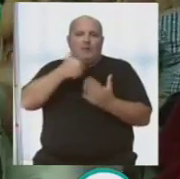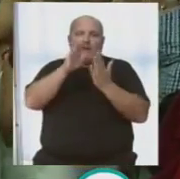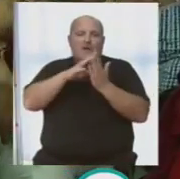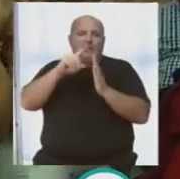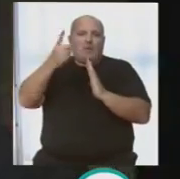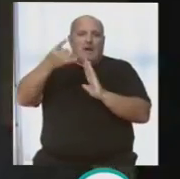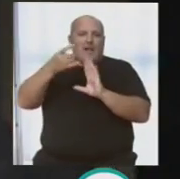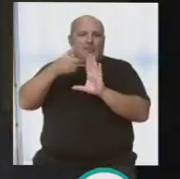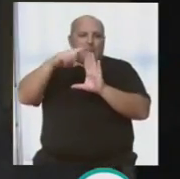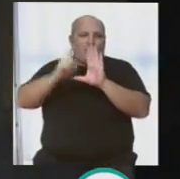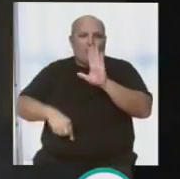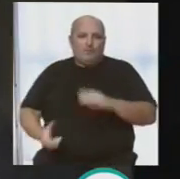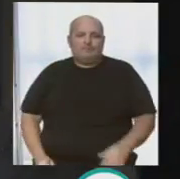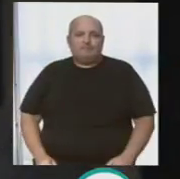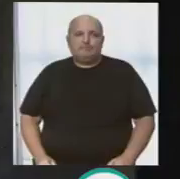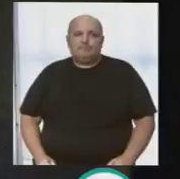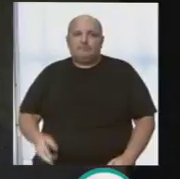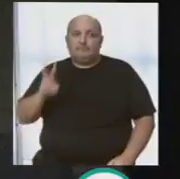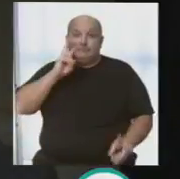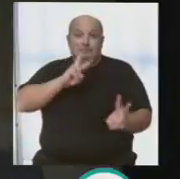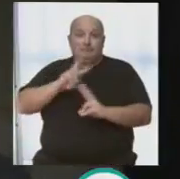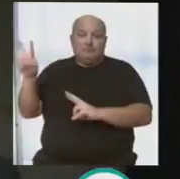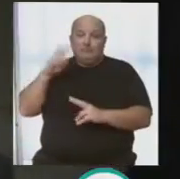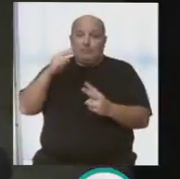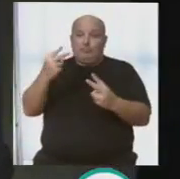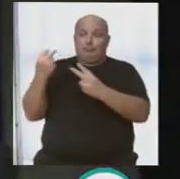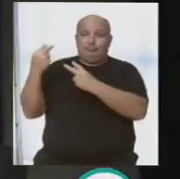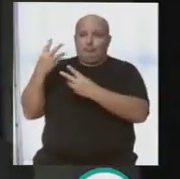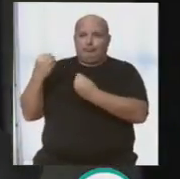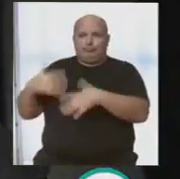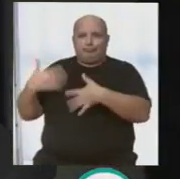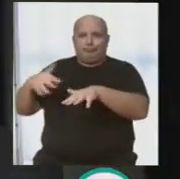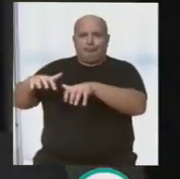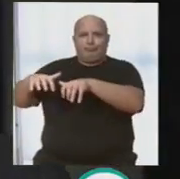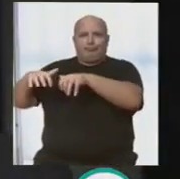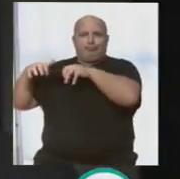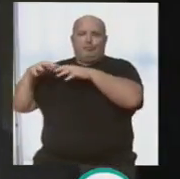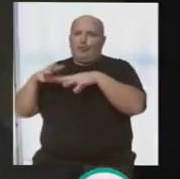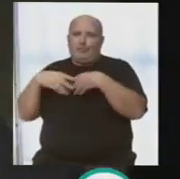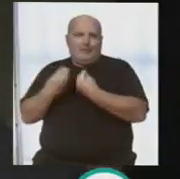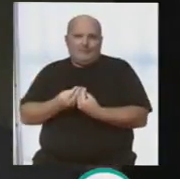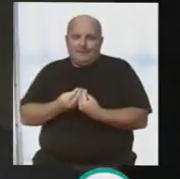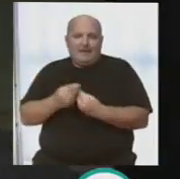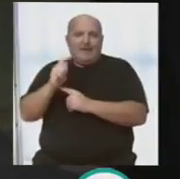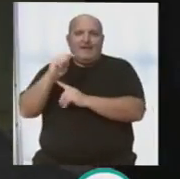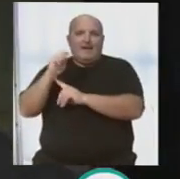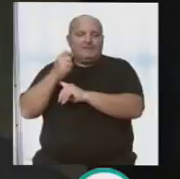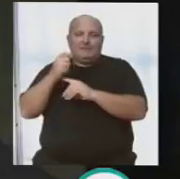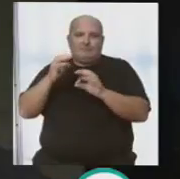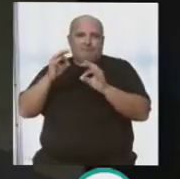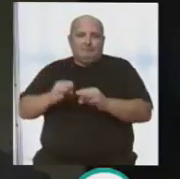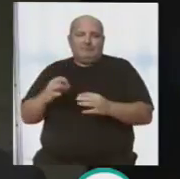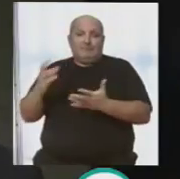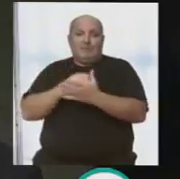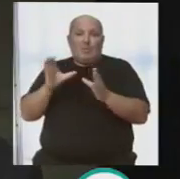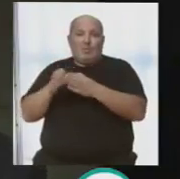primer nivel. Pues sí, vamos, nada más que tienes que mirar hacia atrás y ver la cantidad de gente que hay a foro completo, el éxito que has asegurado con las